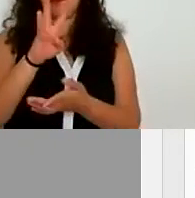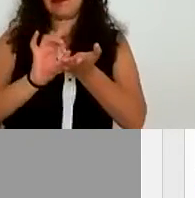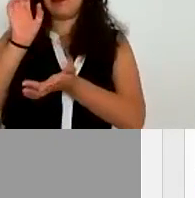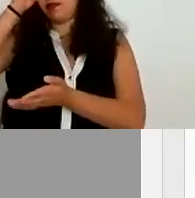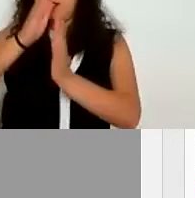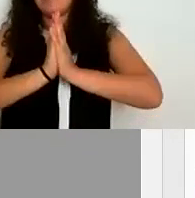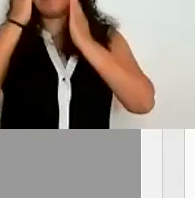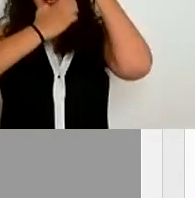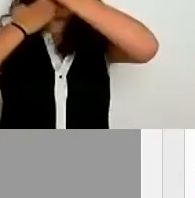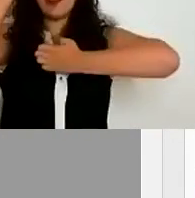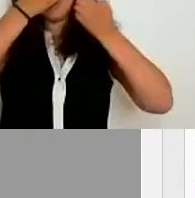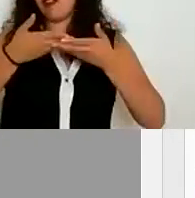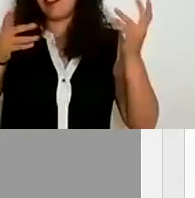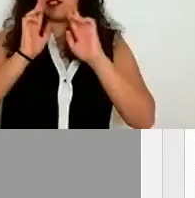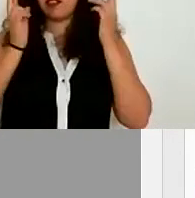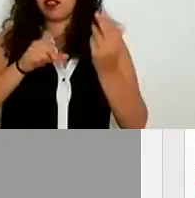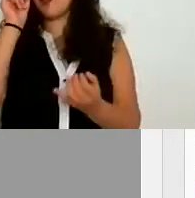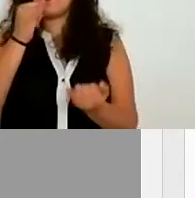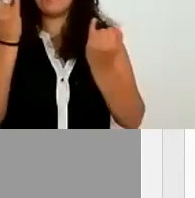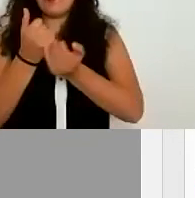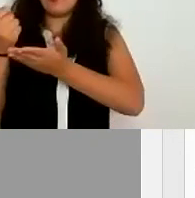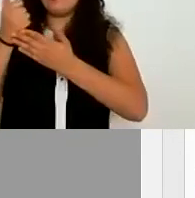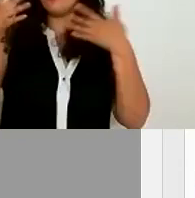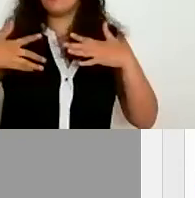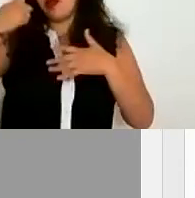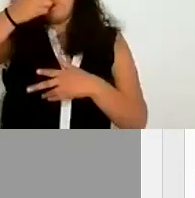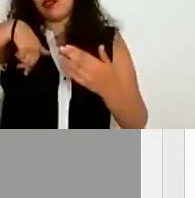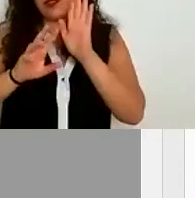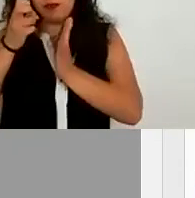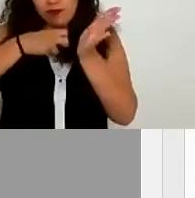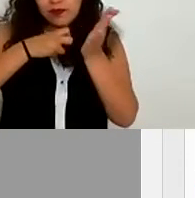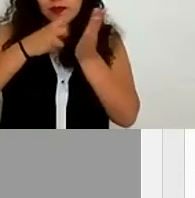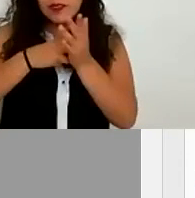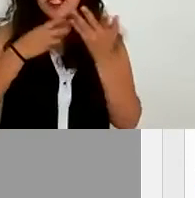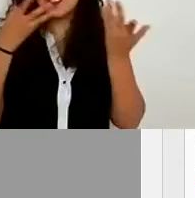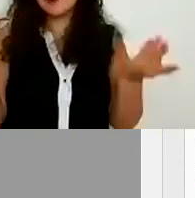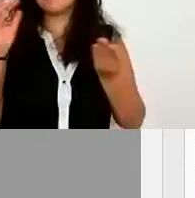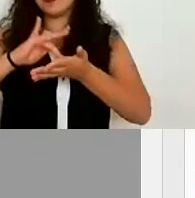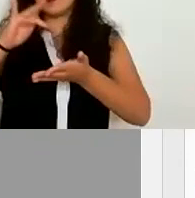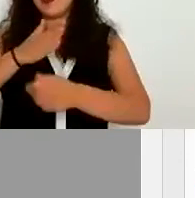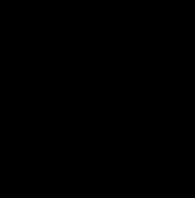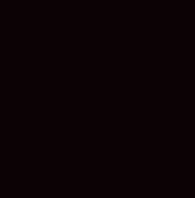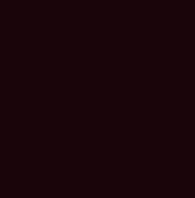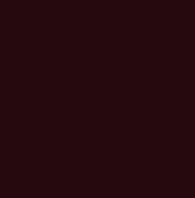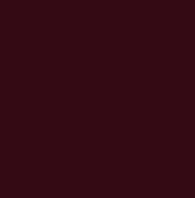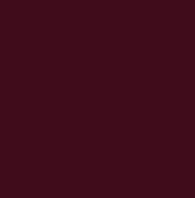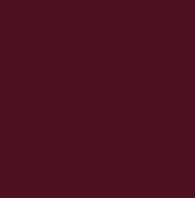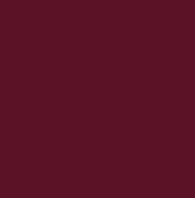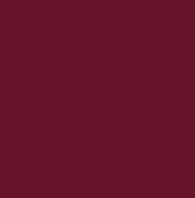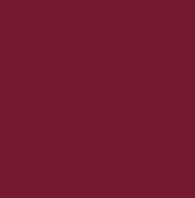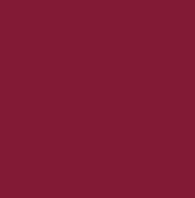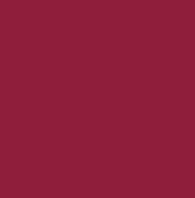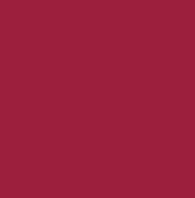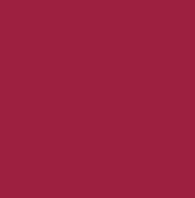favor de evaluar la sesión esto también nos ayuda mucho para seguir mejorando les agradecemos que tengan buen día de la